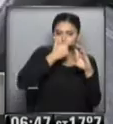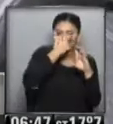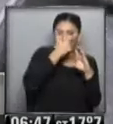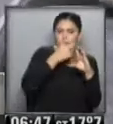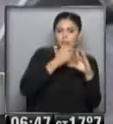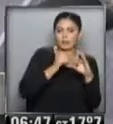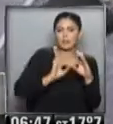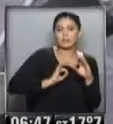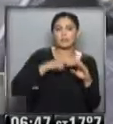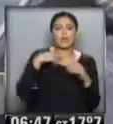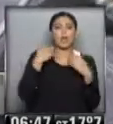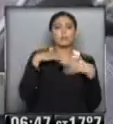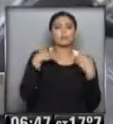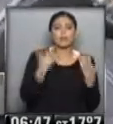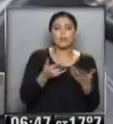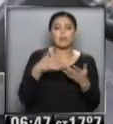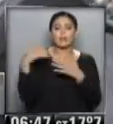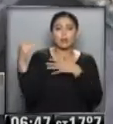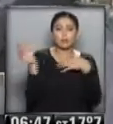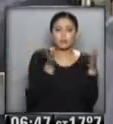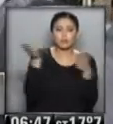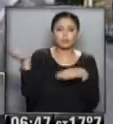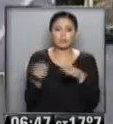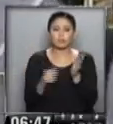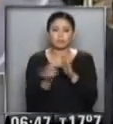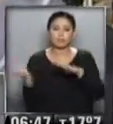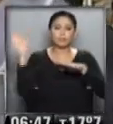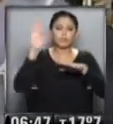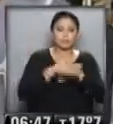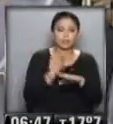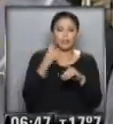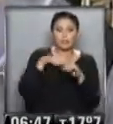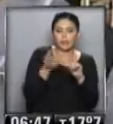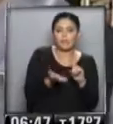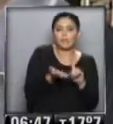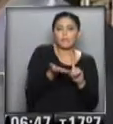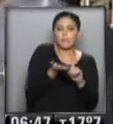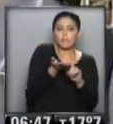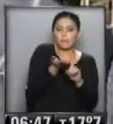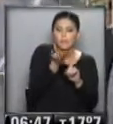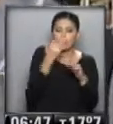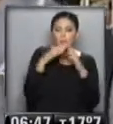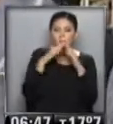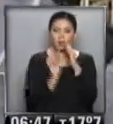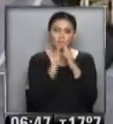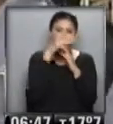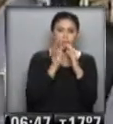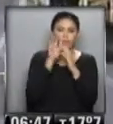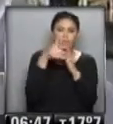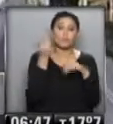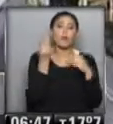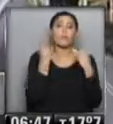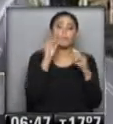anomalía del Niño, las erupciones volcánicas... ...el aumento de temperatura viene de la mano con el